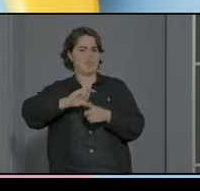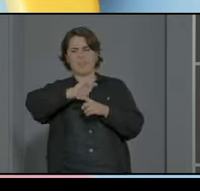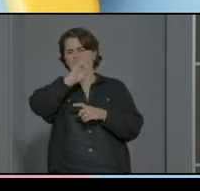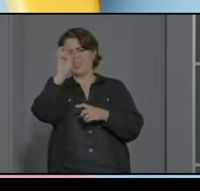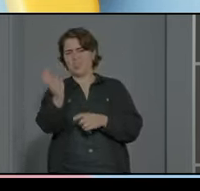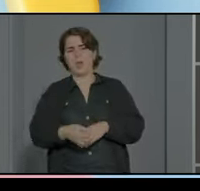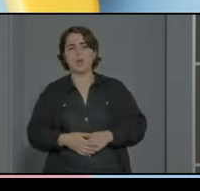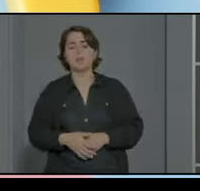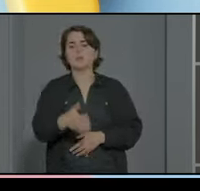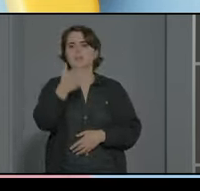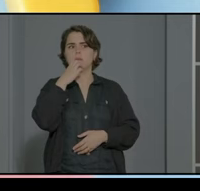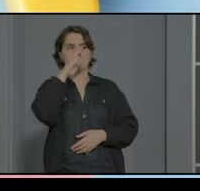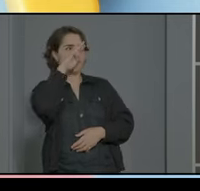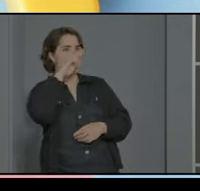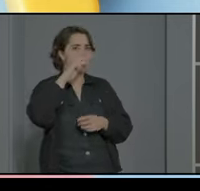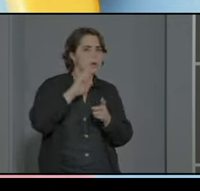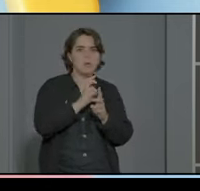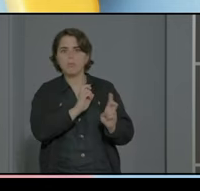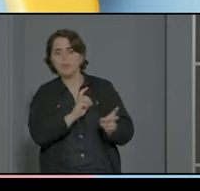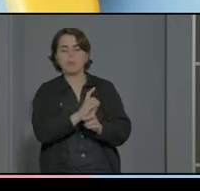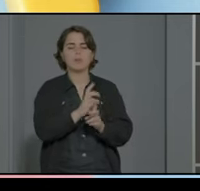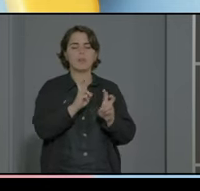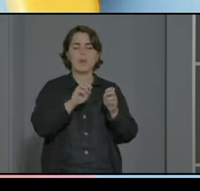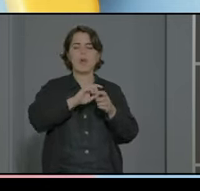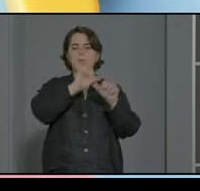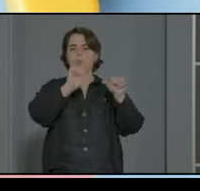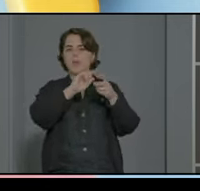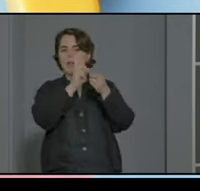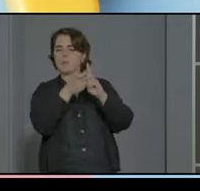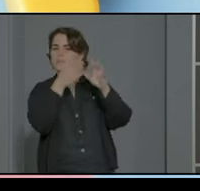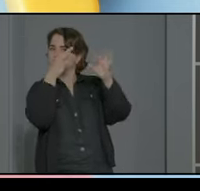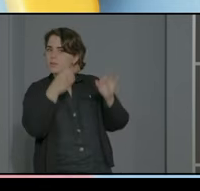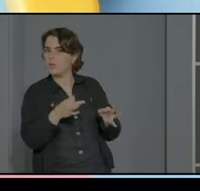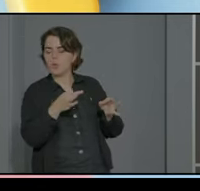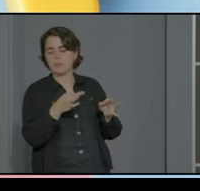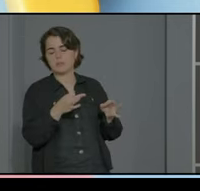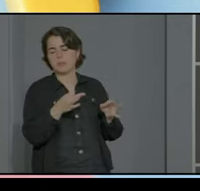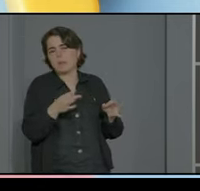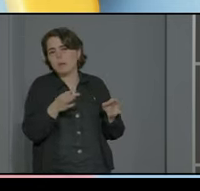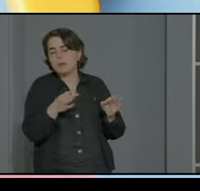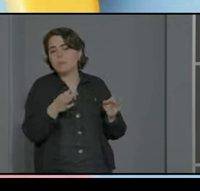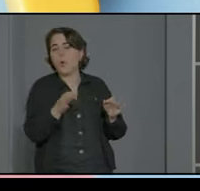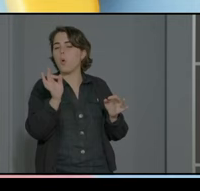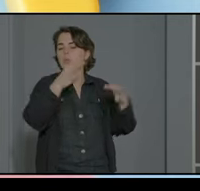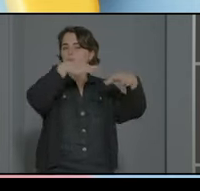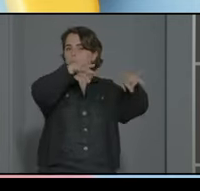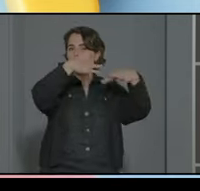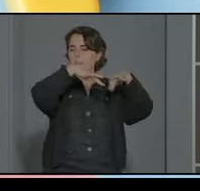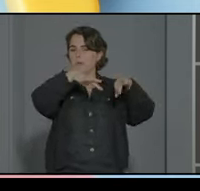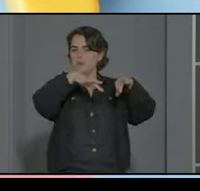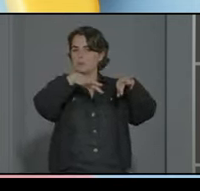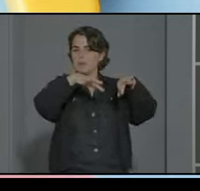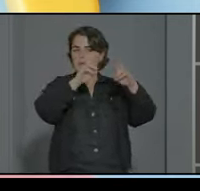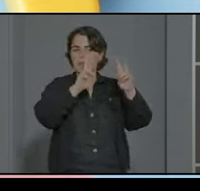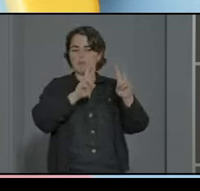los que llegan más preocupados con el cambio de modalidad seguramente no están seguramente normalmente no están de acuerdo